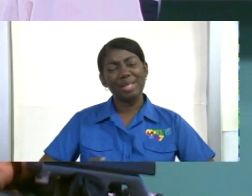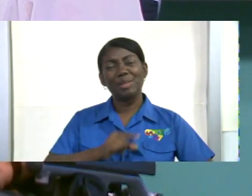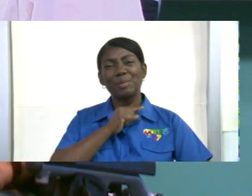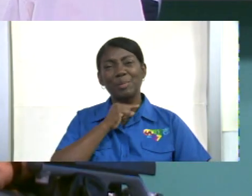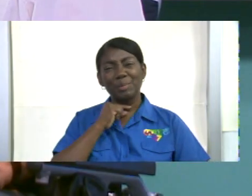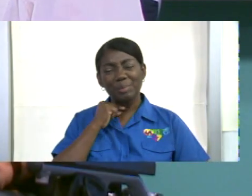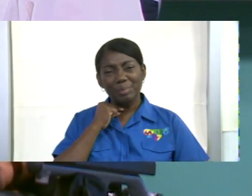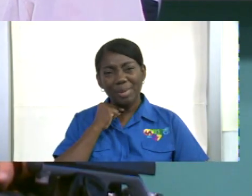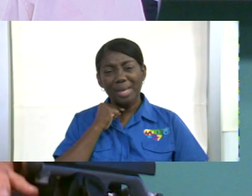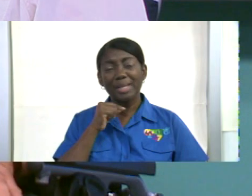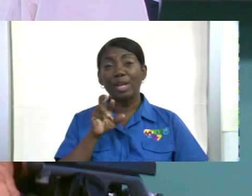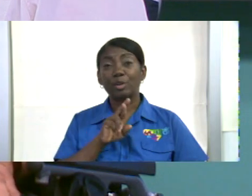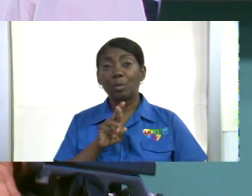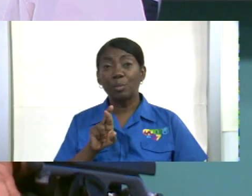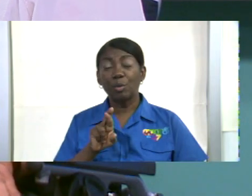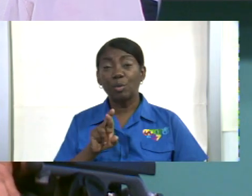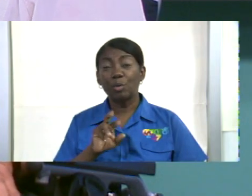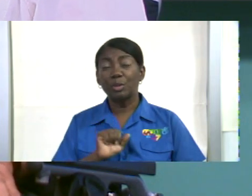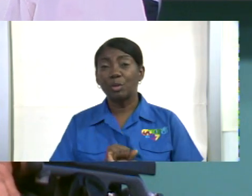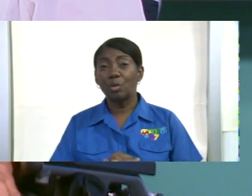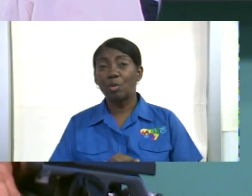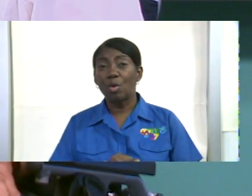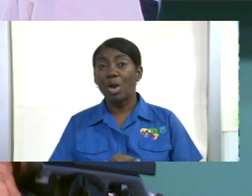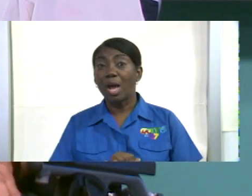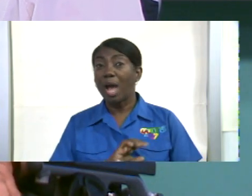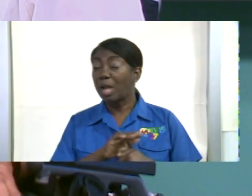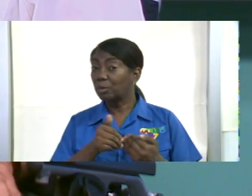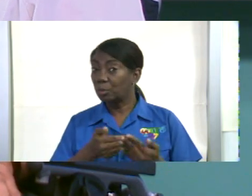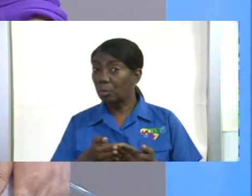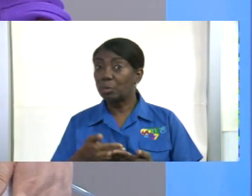programa. gracias, Manny. Bueno,